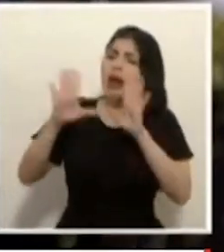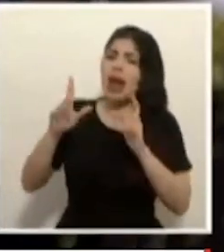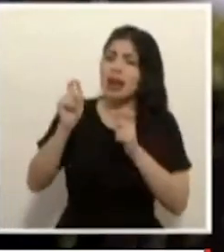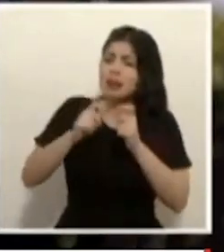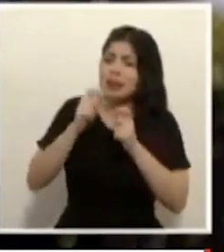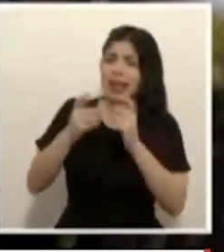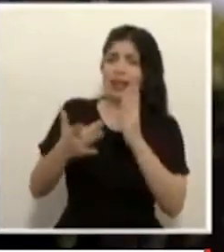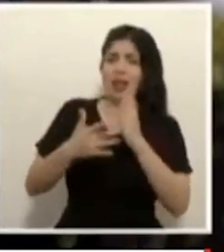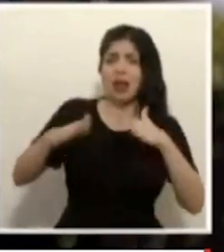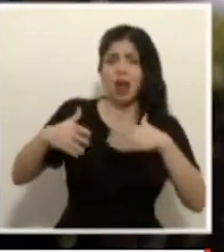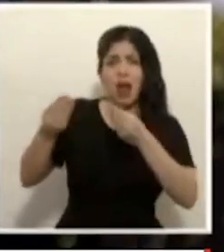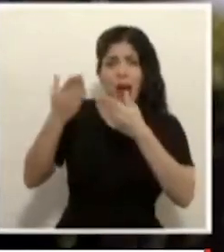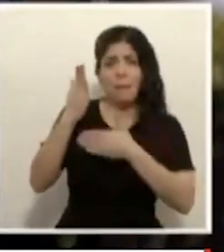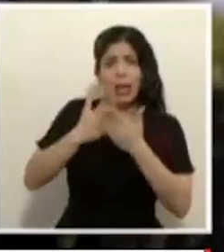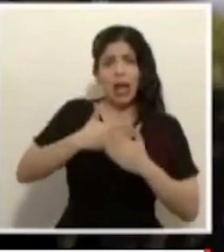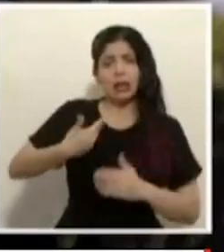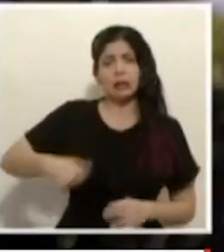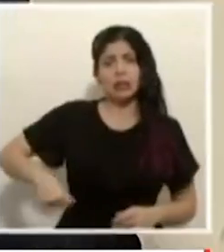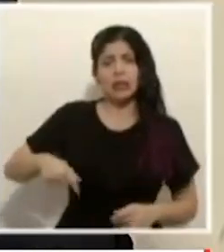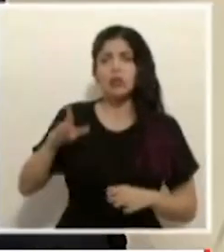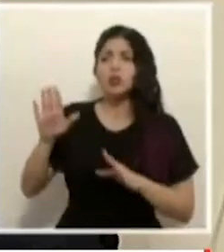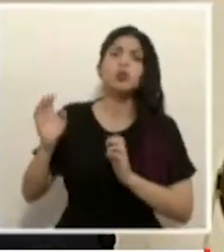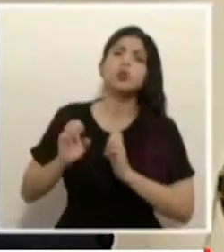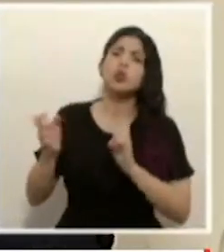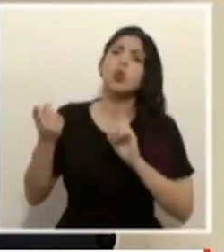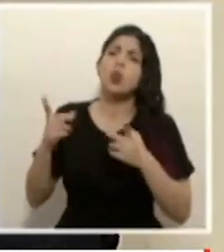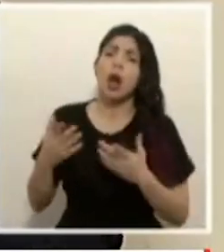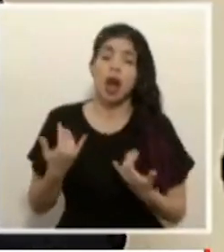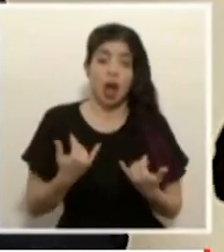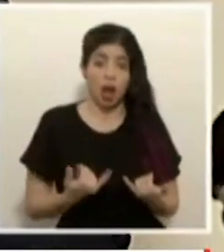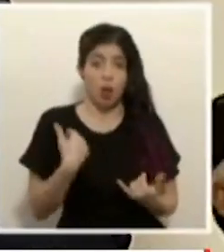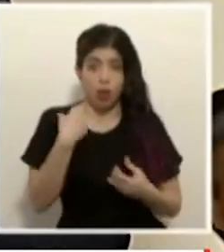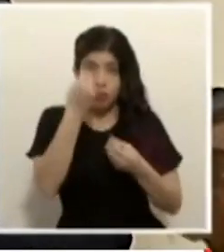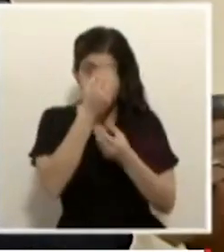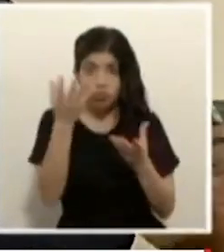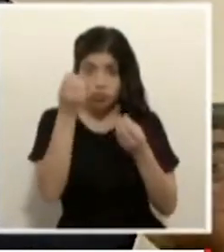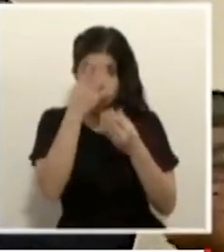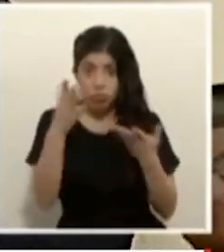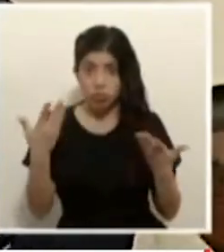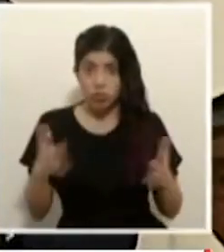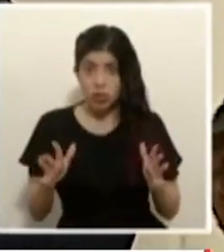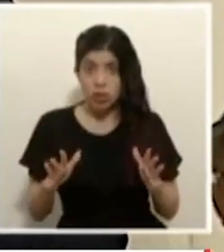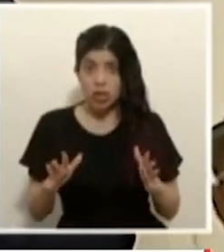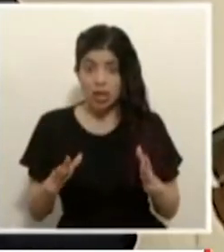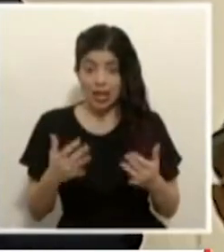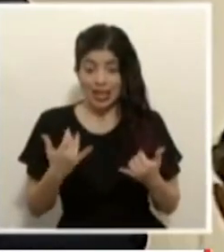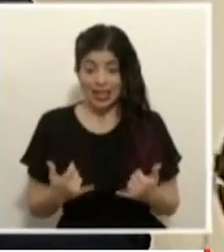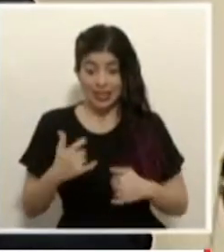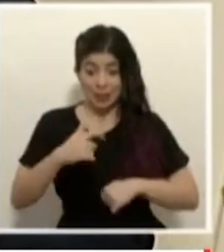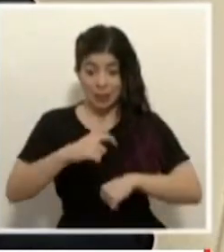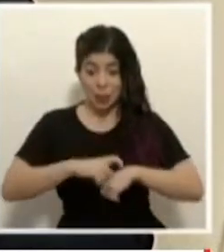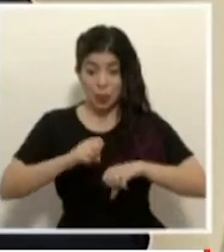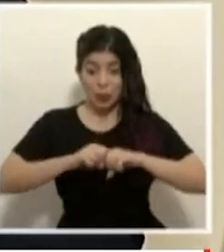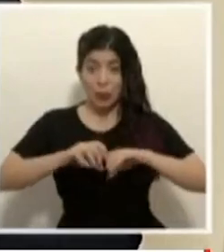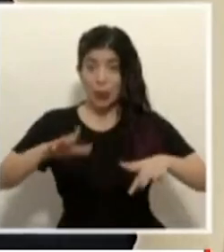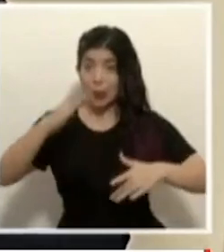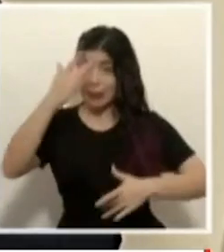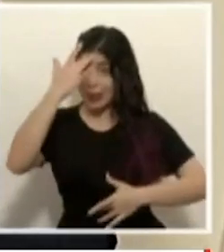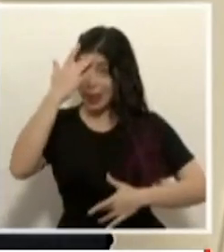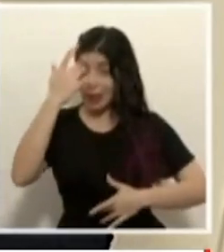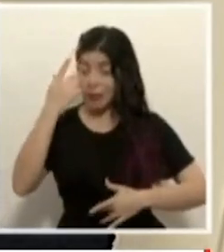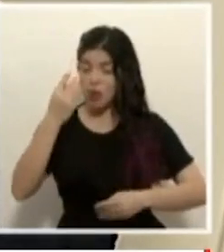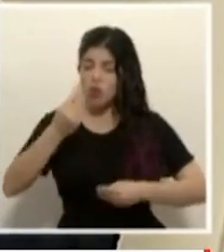técnica de casa presidencial cuál va a ser la estrategia hasta ahora como lo hemos anunciado este momento epidemiológico para que